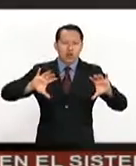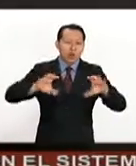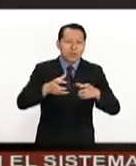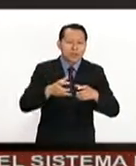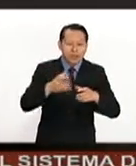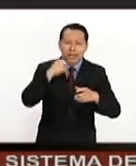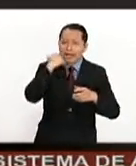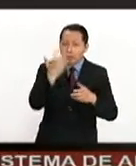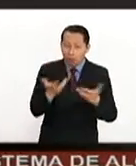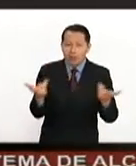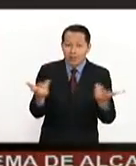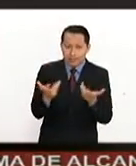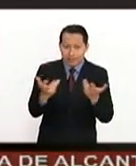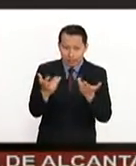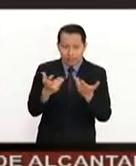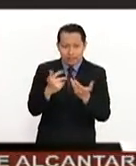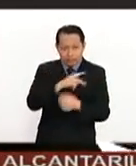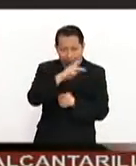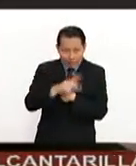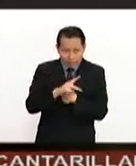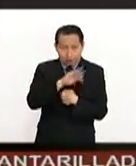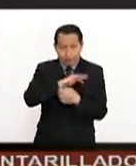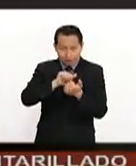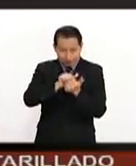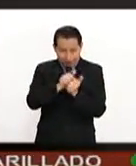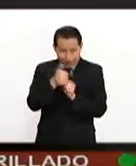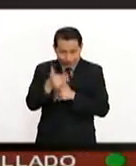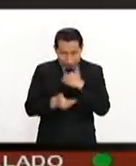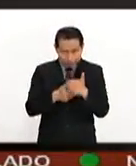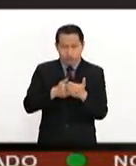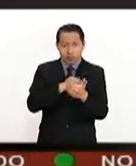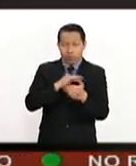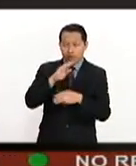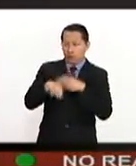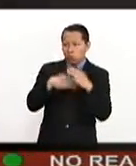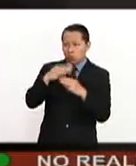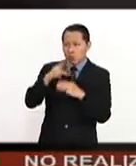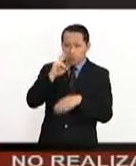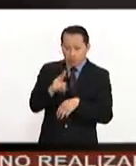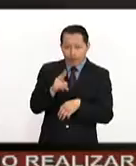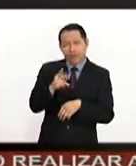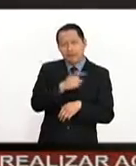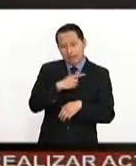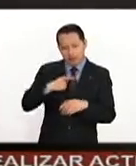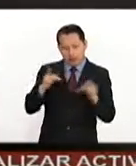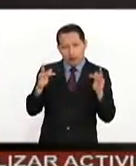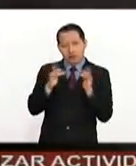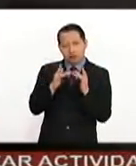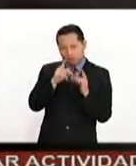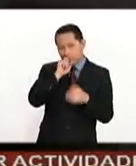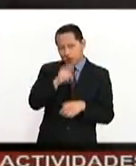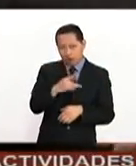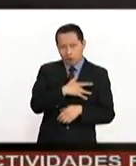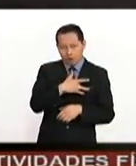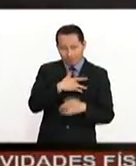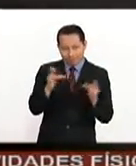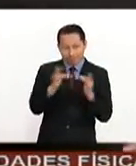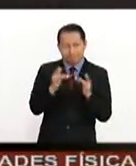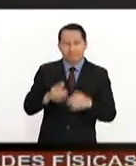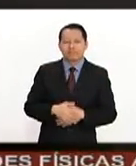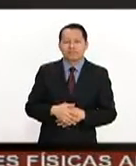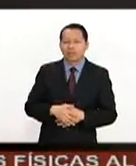si queremos crear un país rico, que transforme y que dé de qué hablar al mundo, tenemos que conectarnos, tenemos que conectar nuestros corazones.